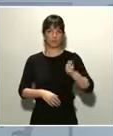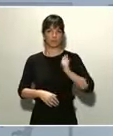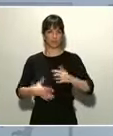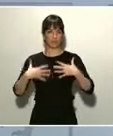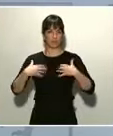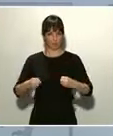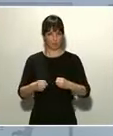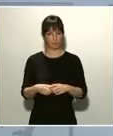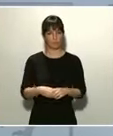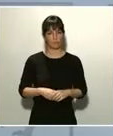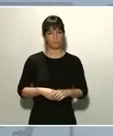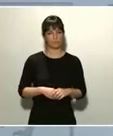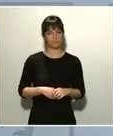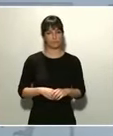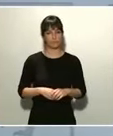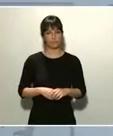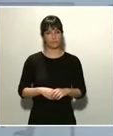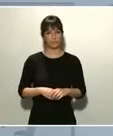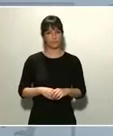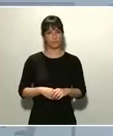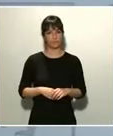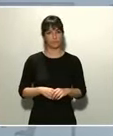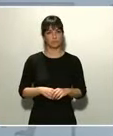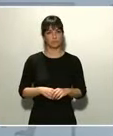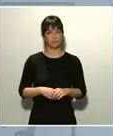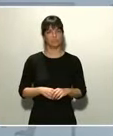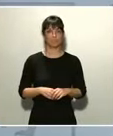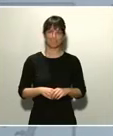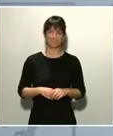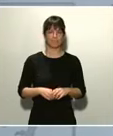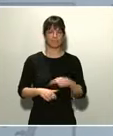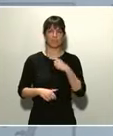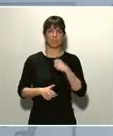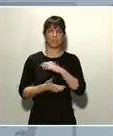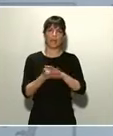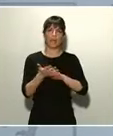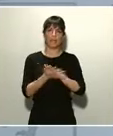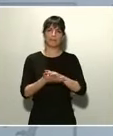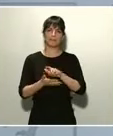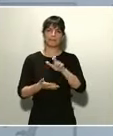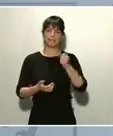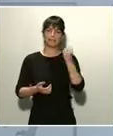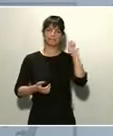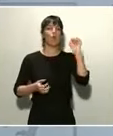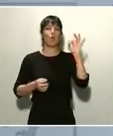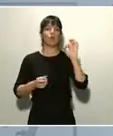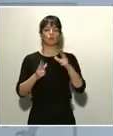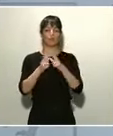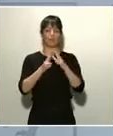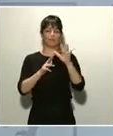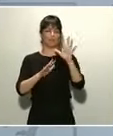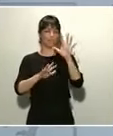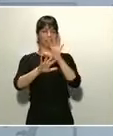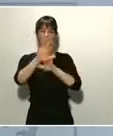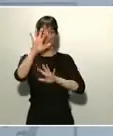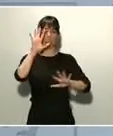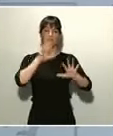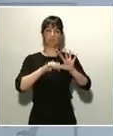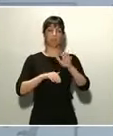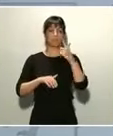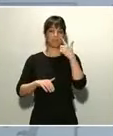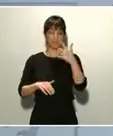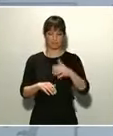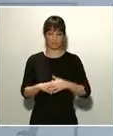Sí me gustaría hablar de la indisciplina y también de la confusión social. Fíjense, el número de infracciones detectadas